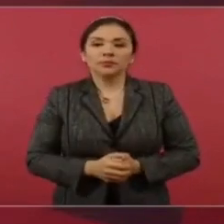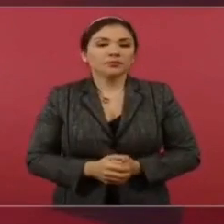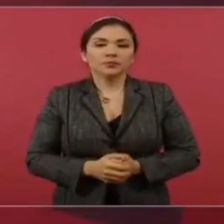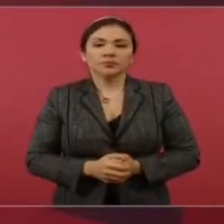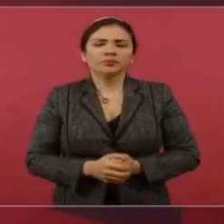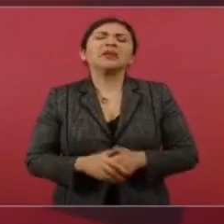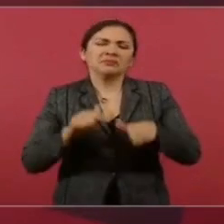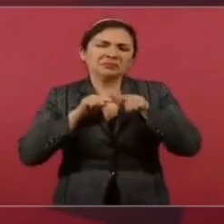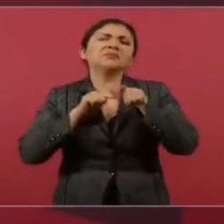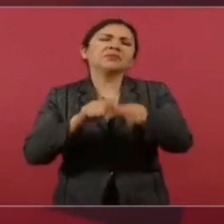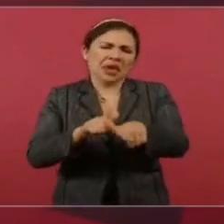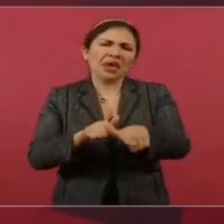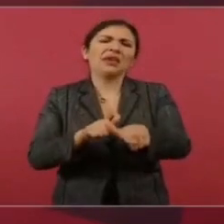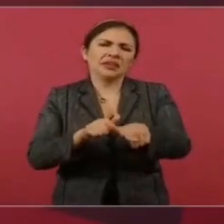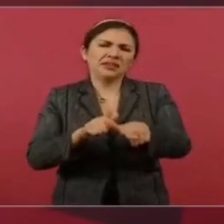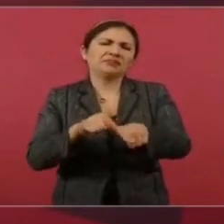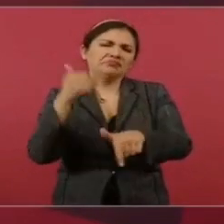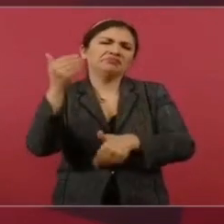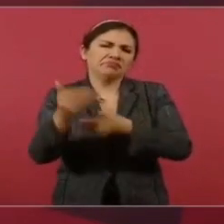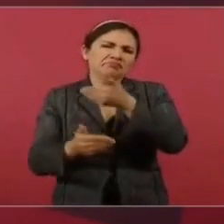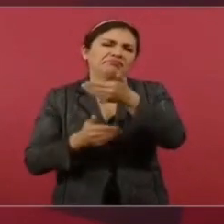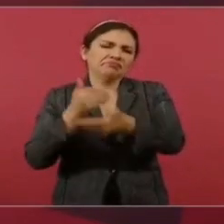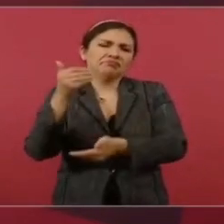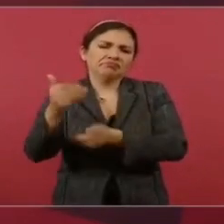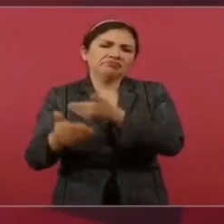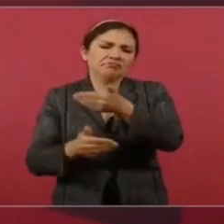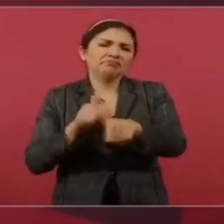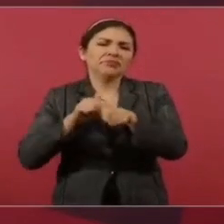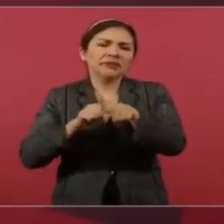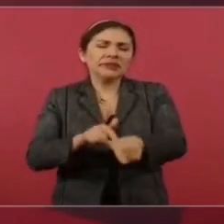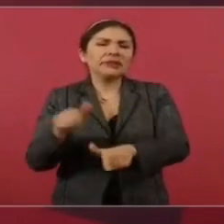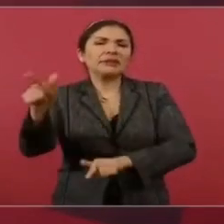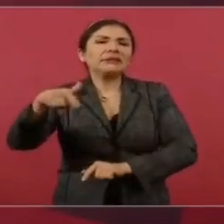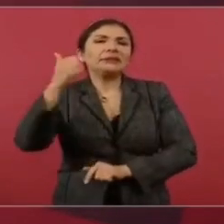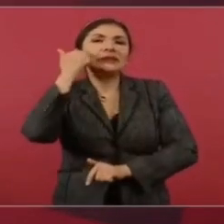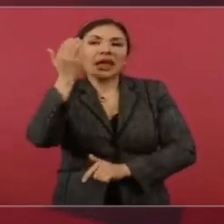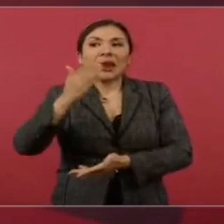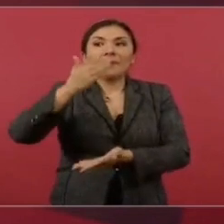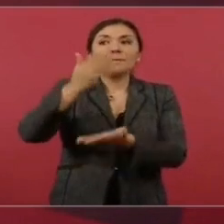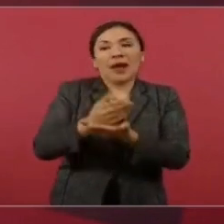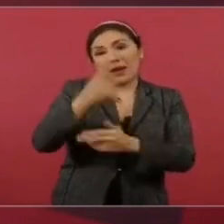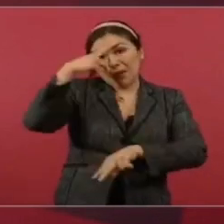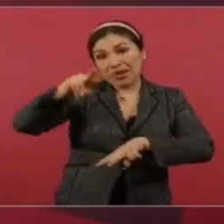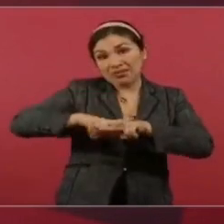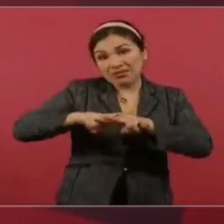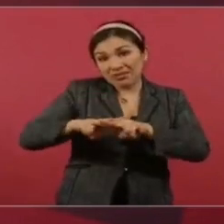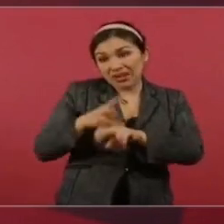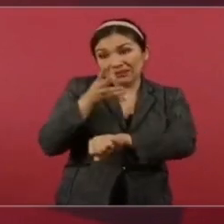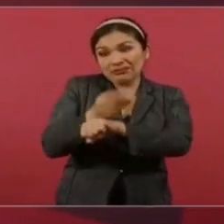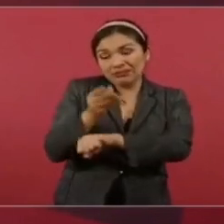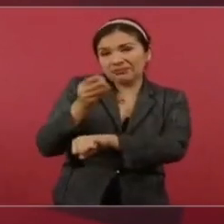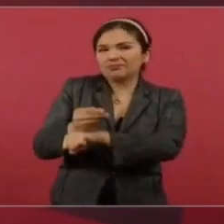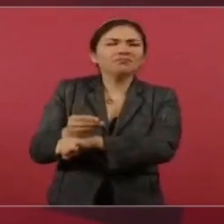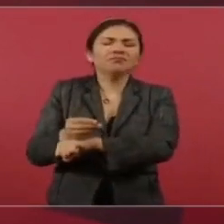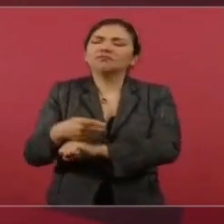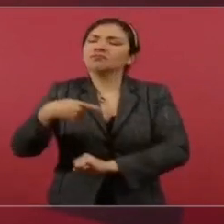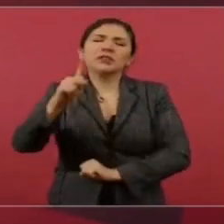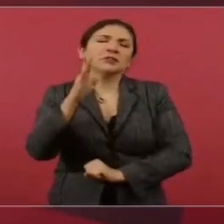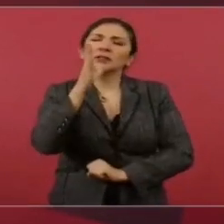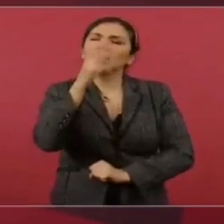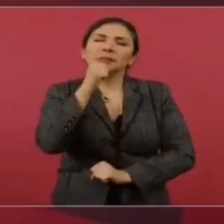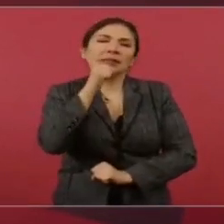Van a seguir queriendo parar las obras, pero no van a poder,